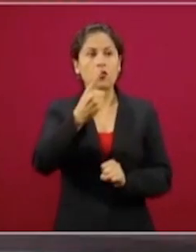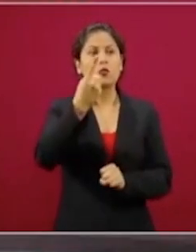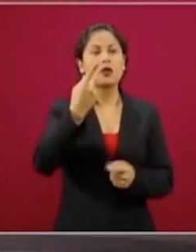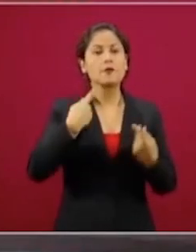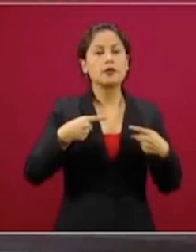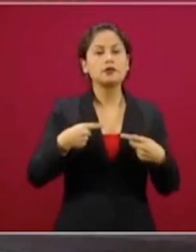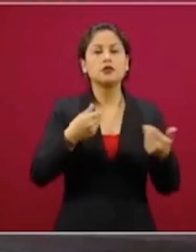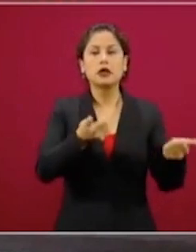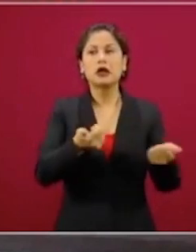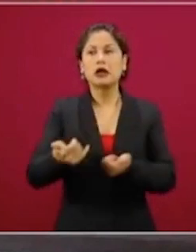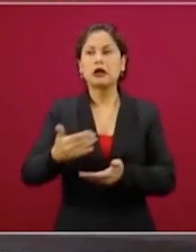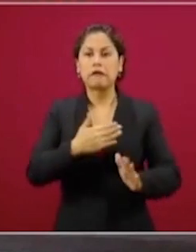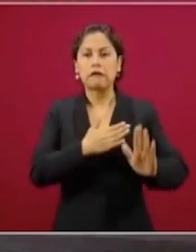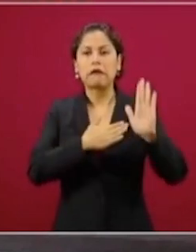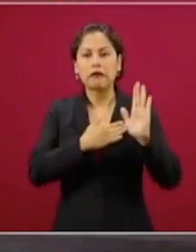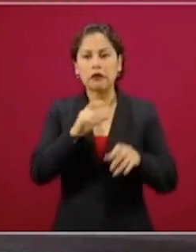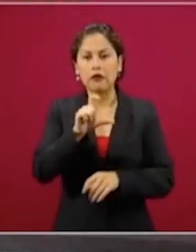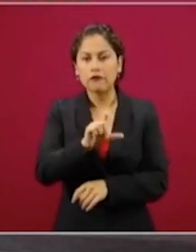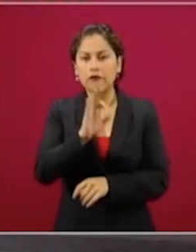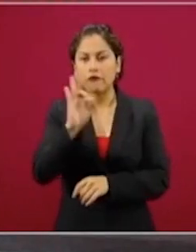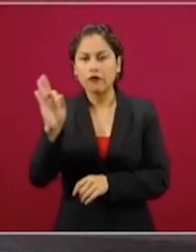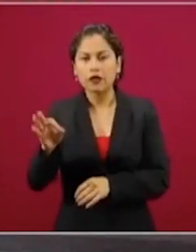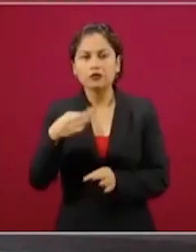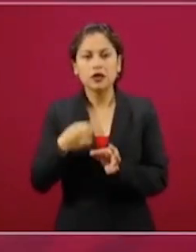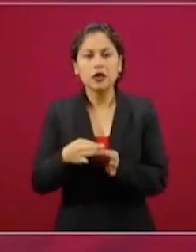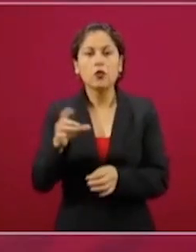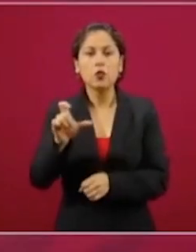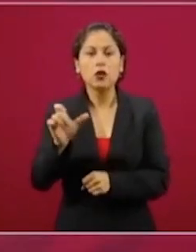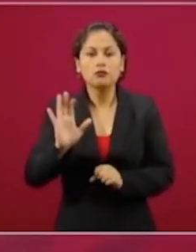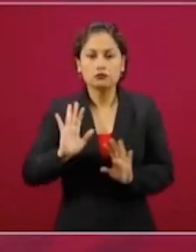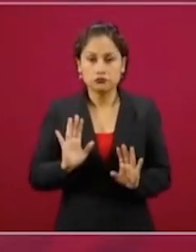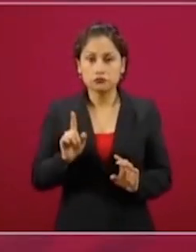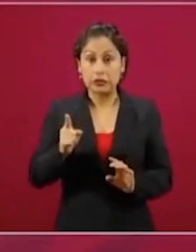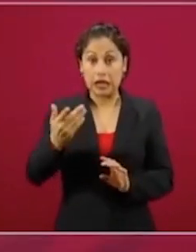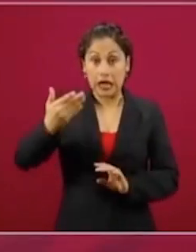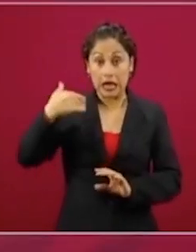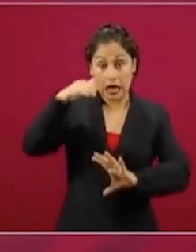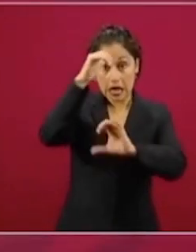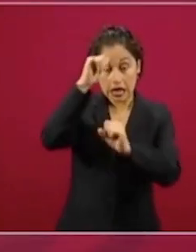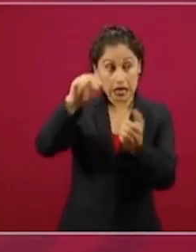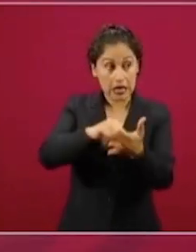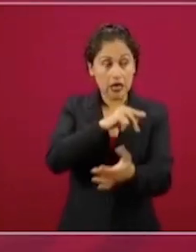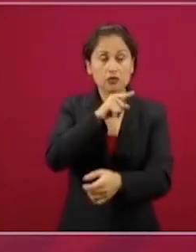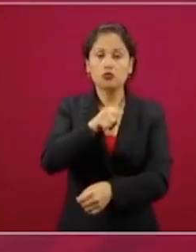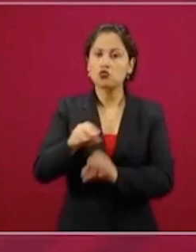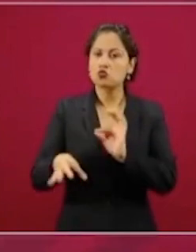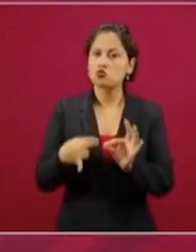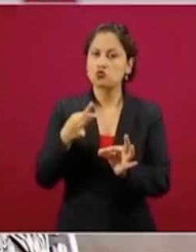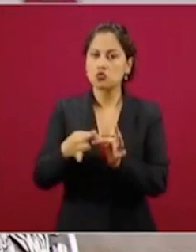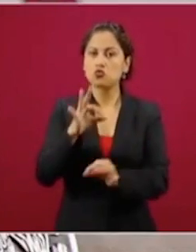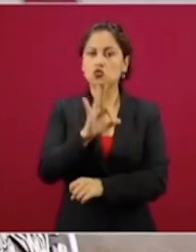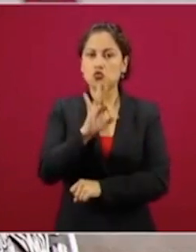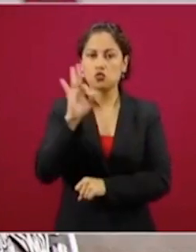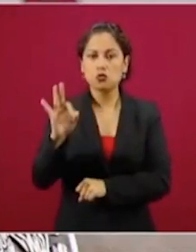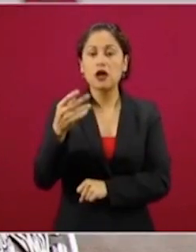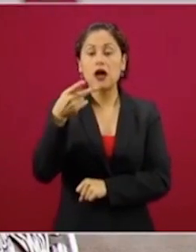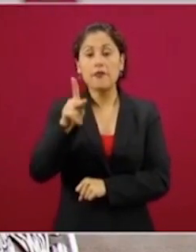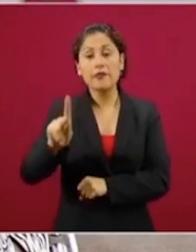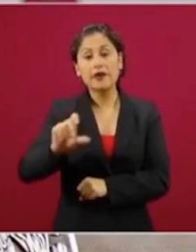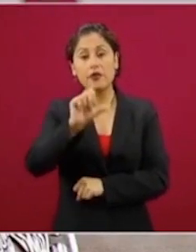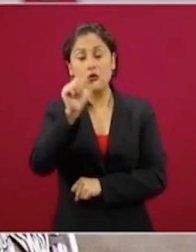y que cumple esa fecha, en este caso se cumplió las fechas acordadas. Hay otros elementos de criterios de